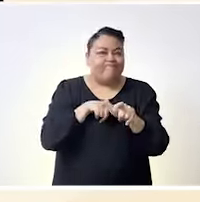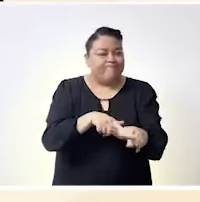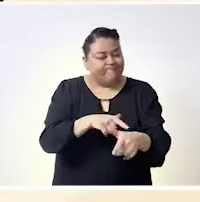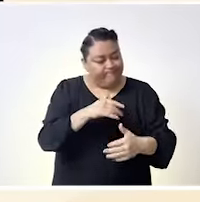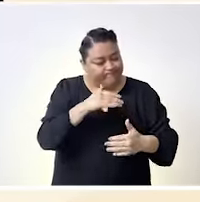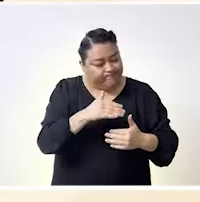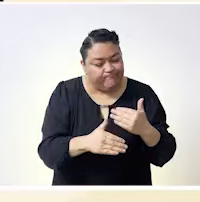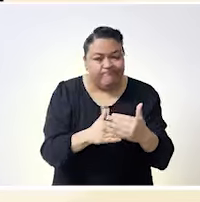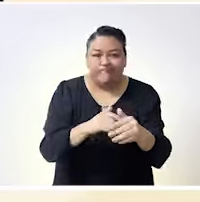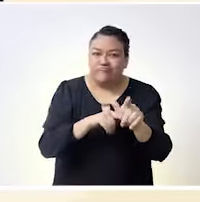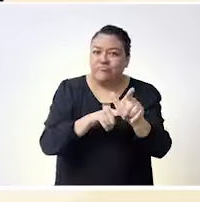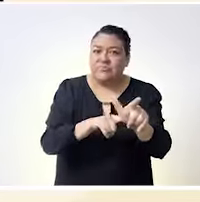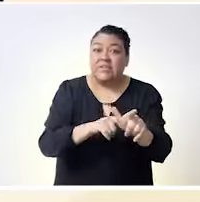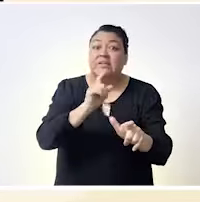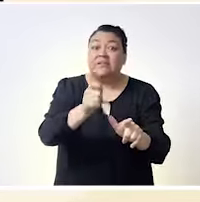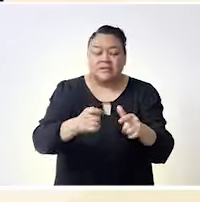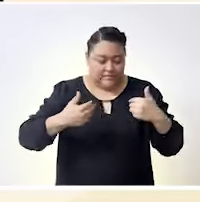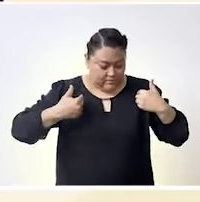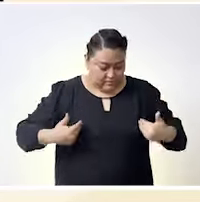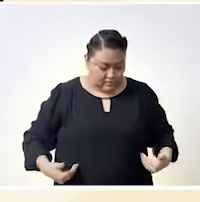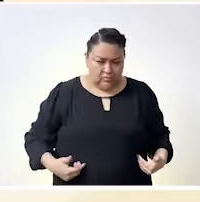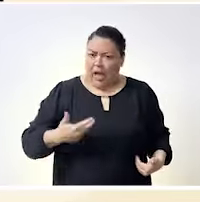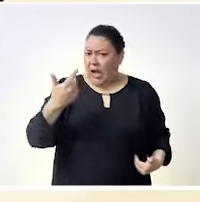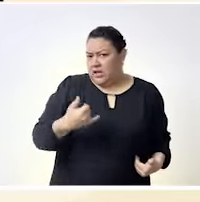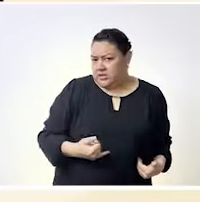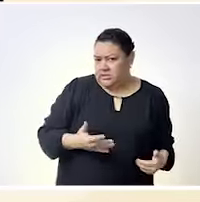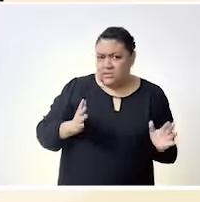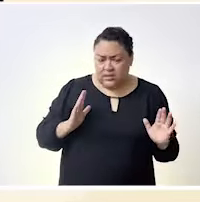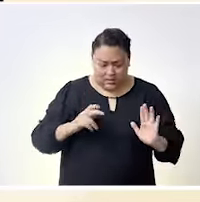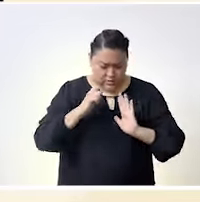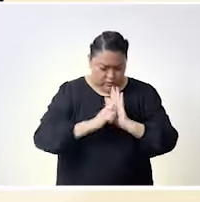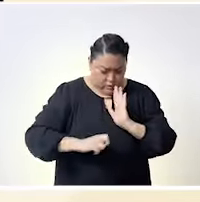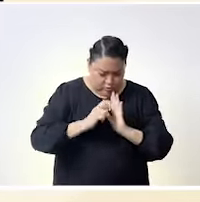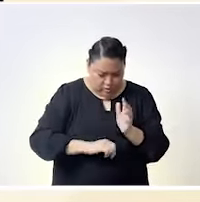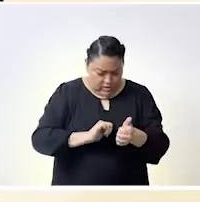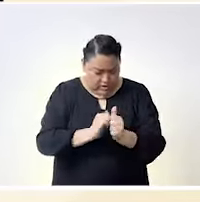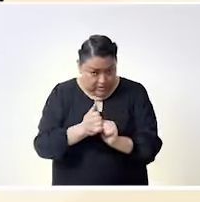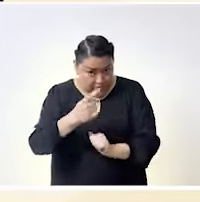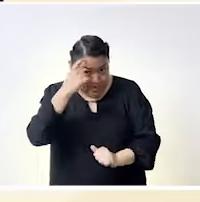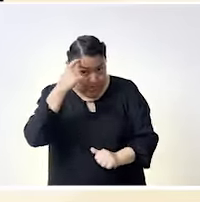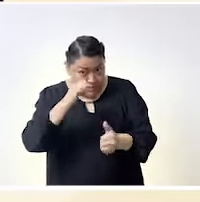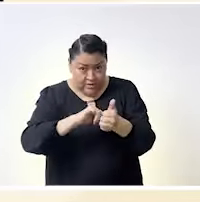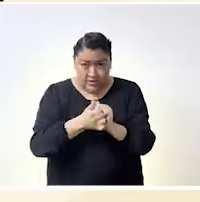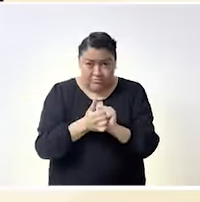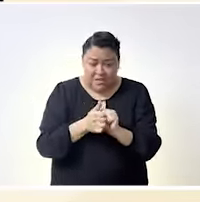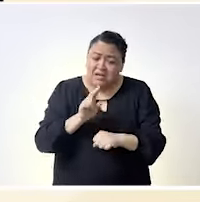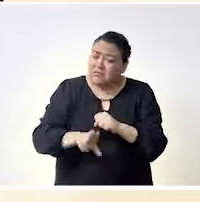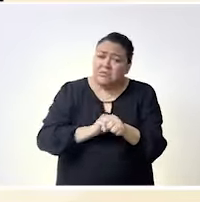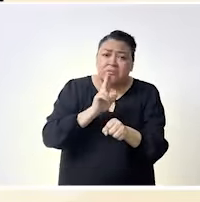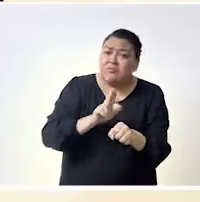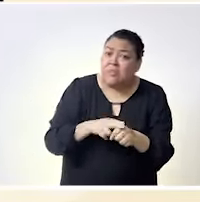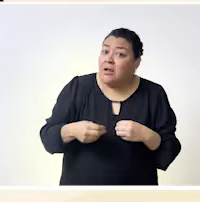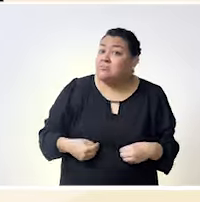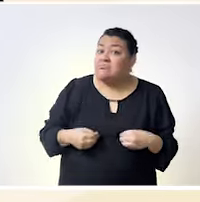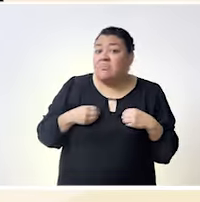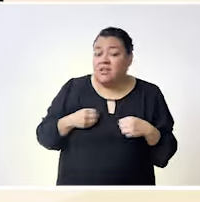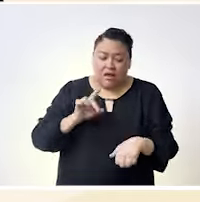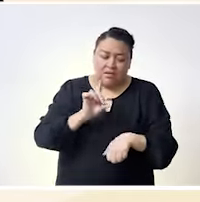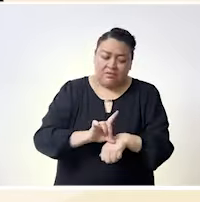continuar continuar en primer lugar siendo quienes somos construyendo destruyendo y cambiando como cambiamos cada día